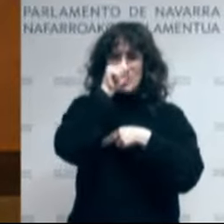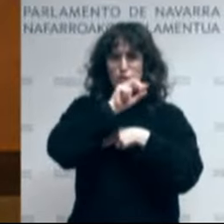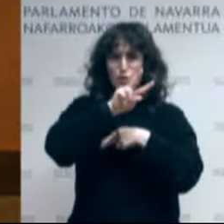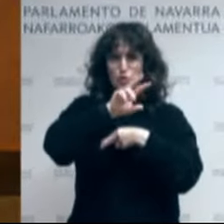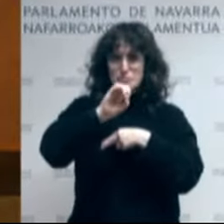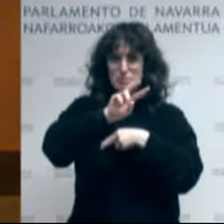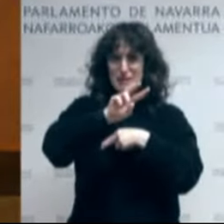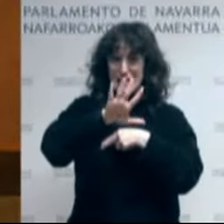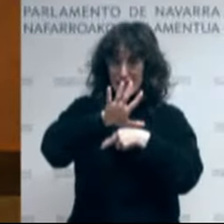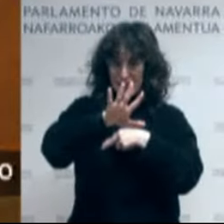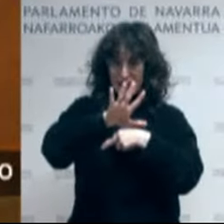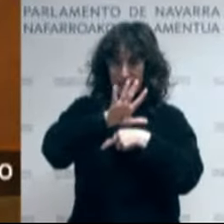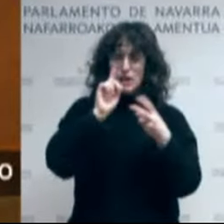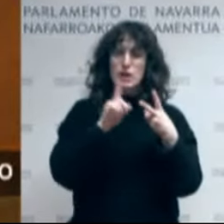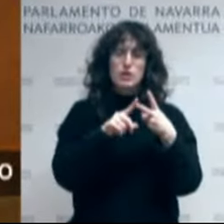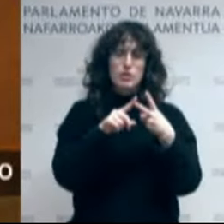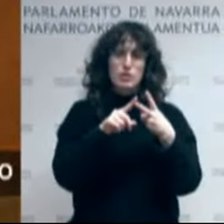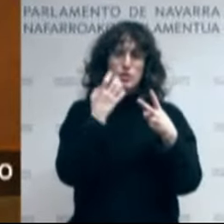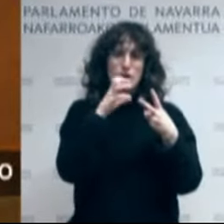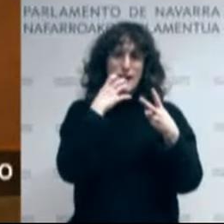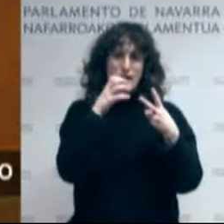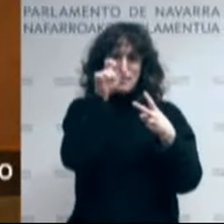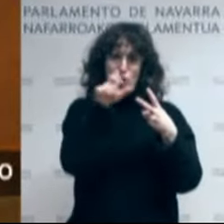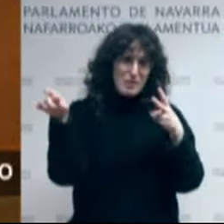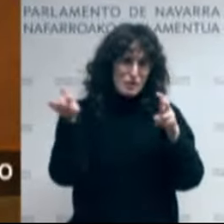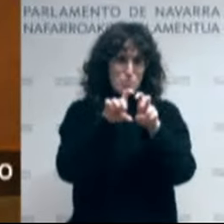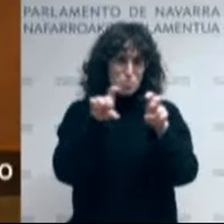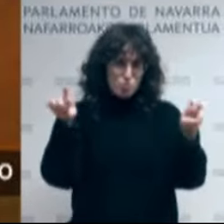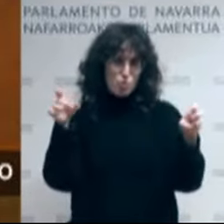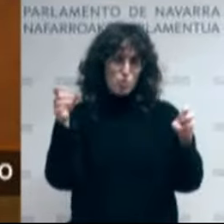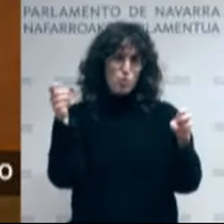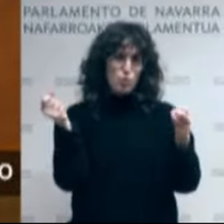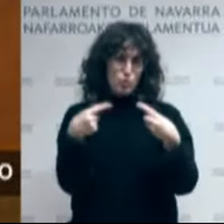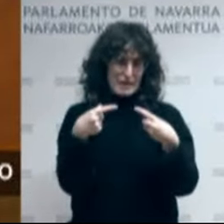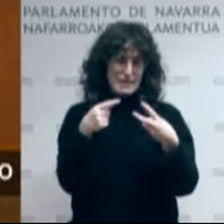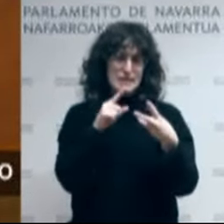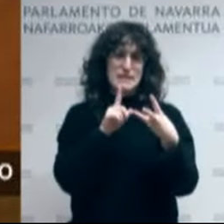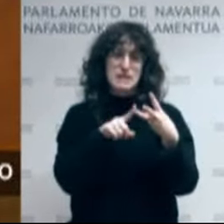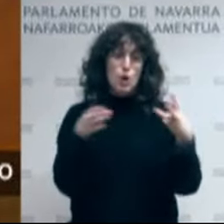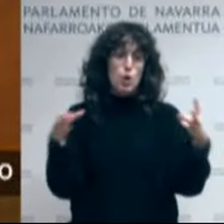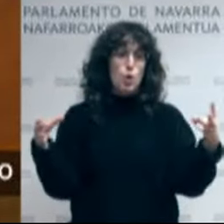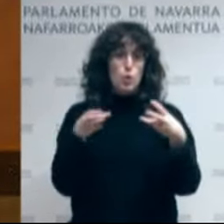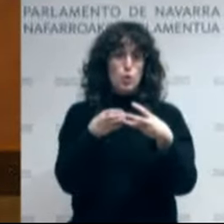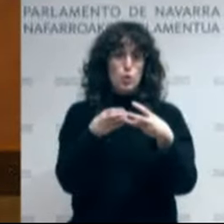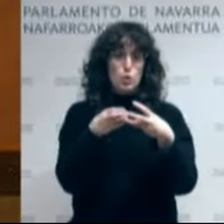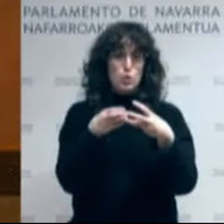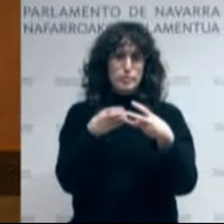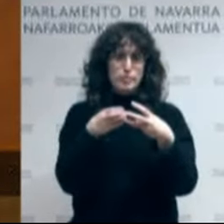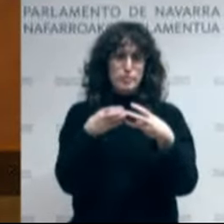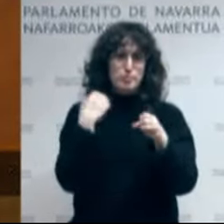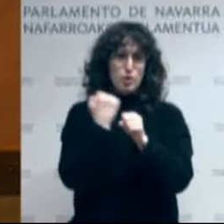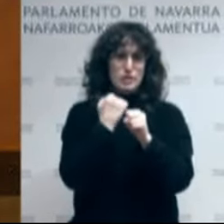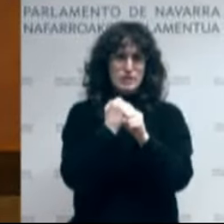dar solución a las reclamaciones de las y los mutualistas y la creación de un grupo de trabajo para analizar